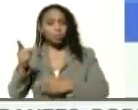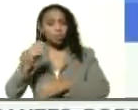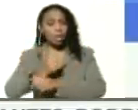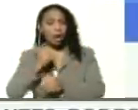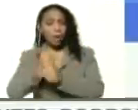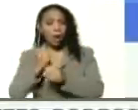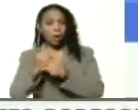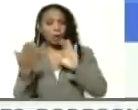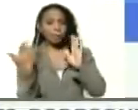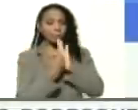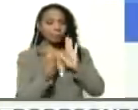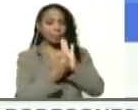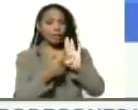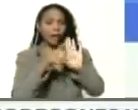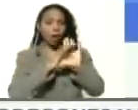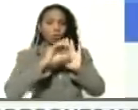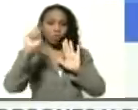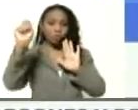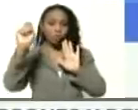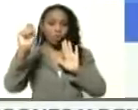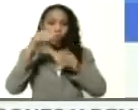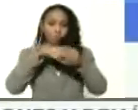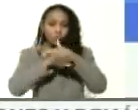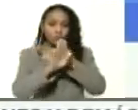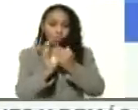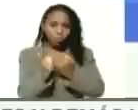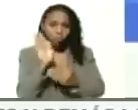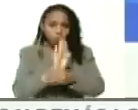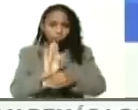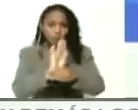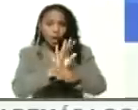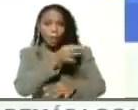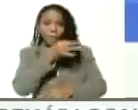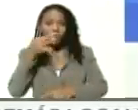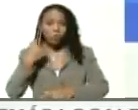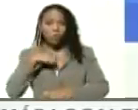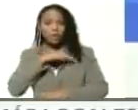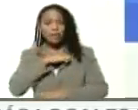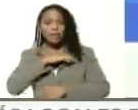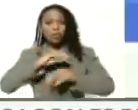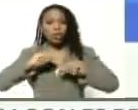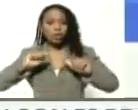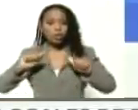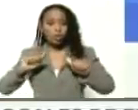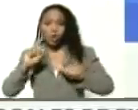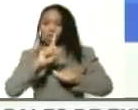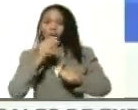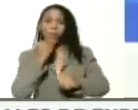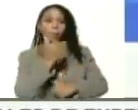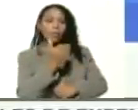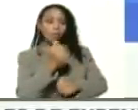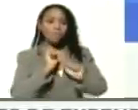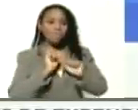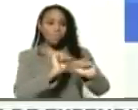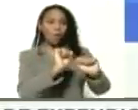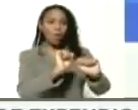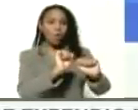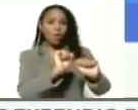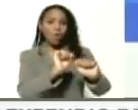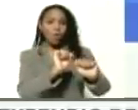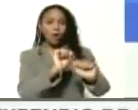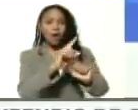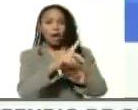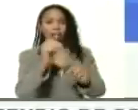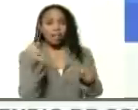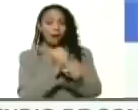a la Constitución, resguardaron de manera efectiva nuestra soberanía y no permitirán de ninguna manera la